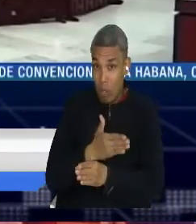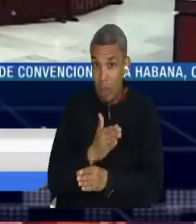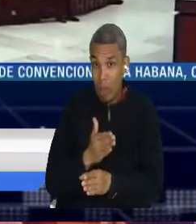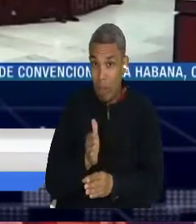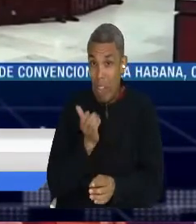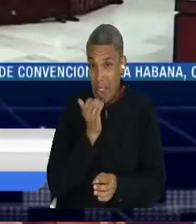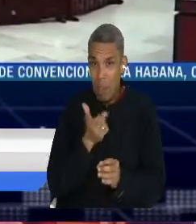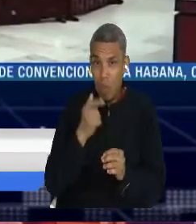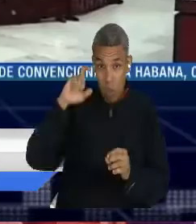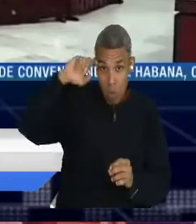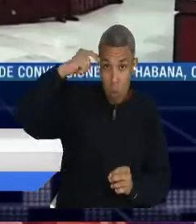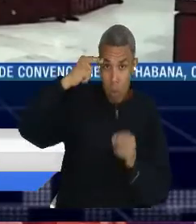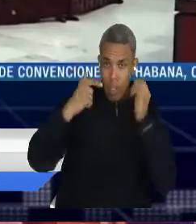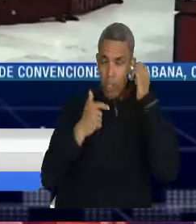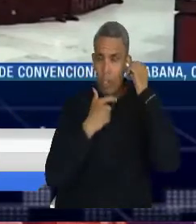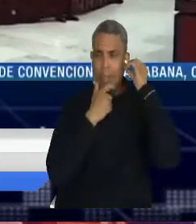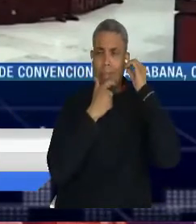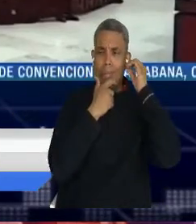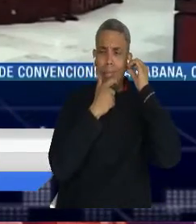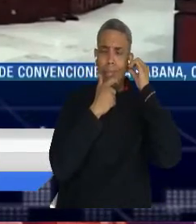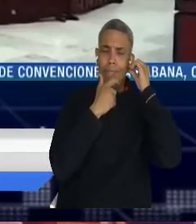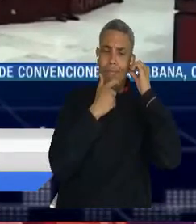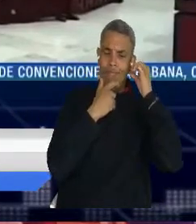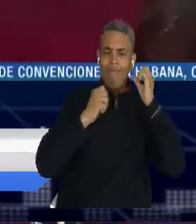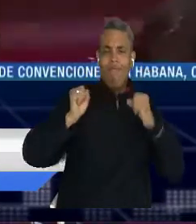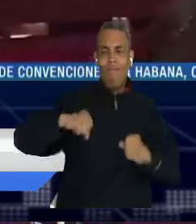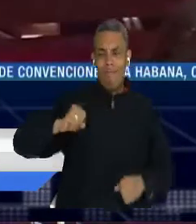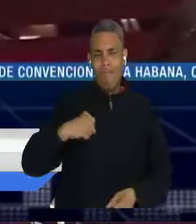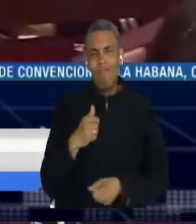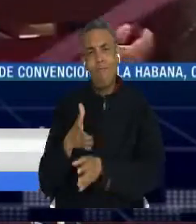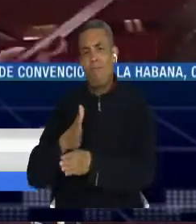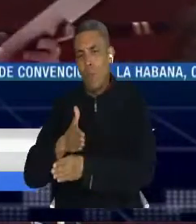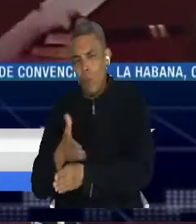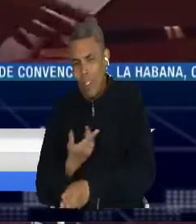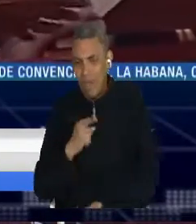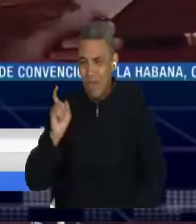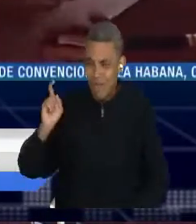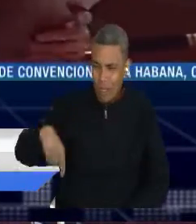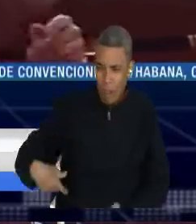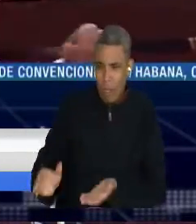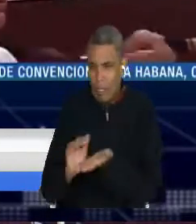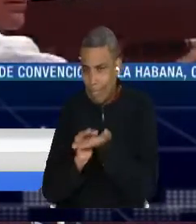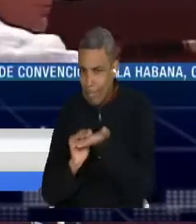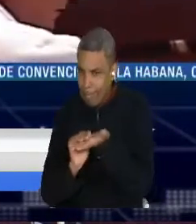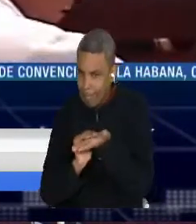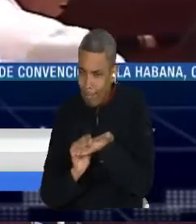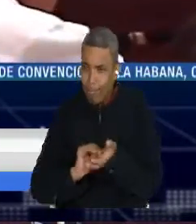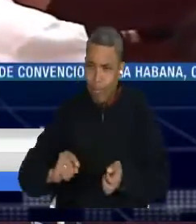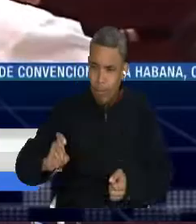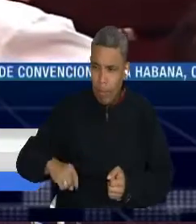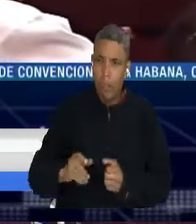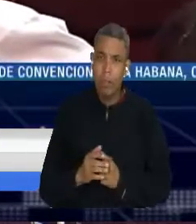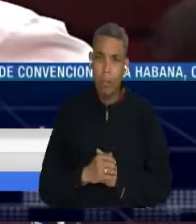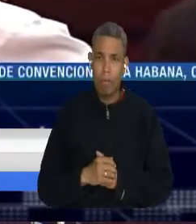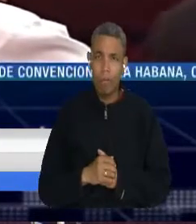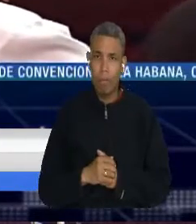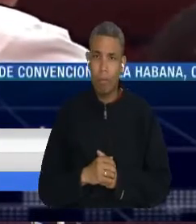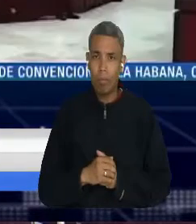compromete a quienes consumen. No puede existir ofertas si la demanda no existe.